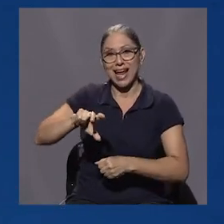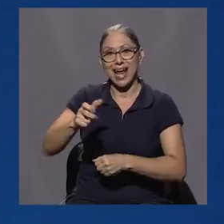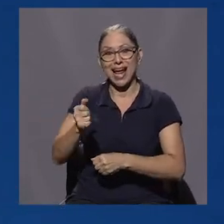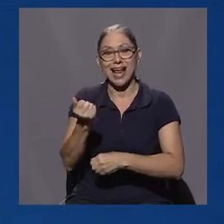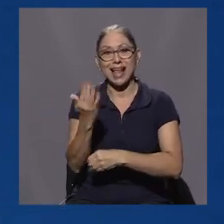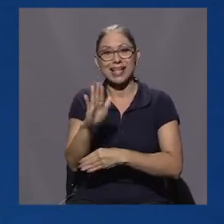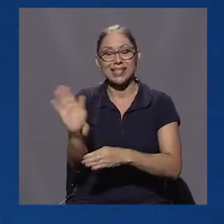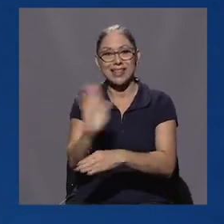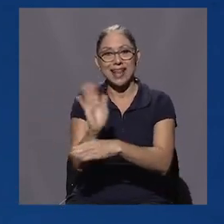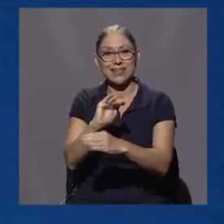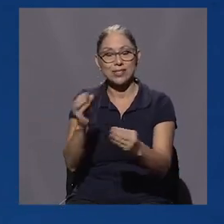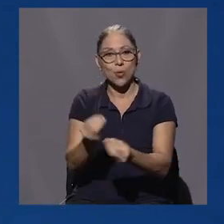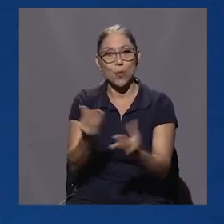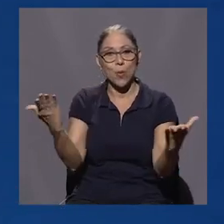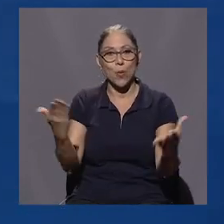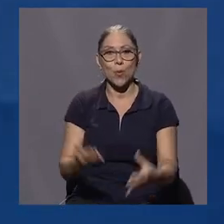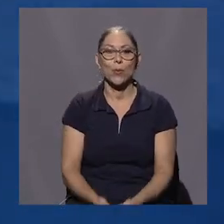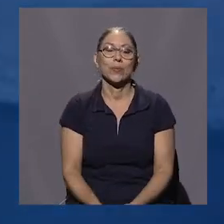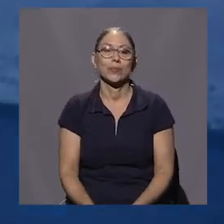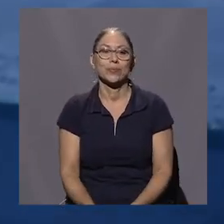de Televisión Pública.